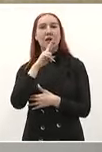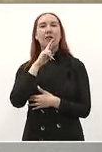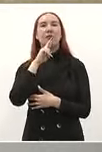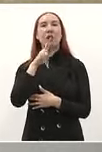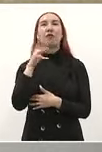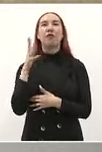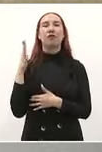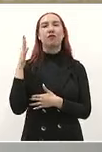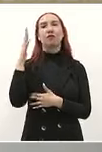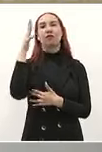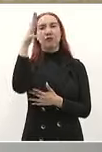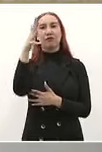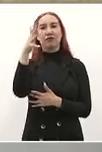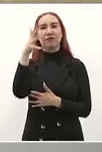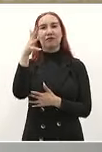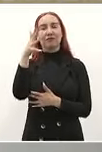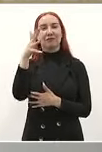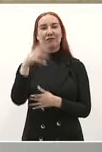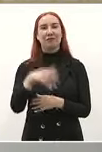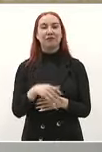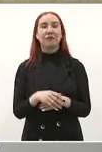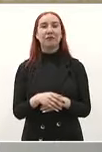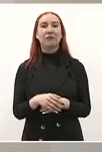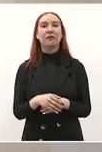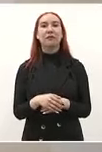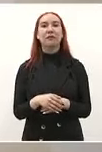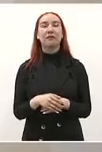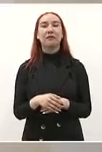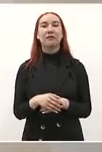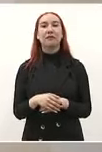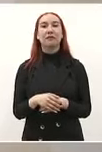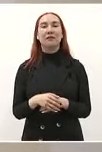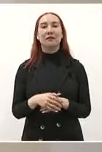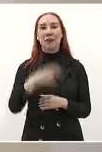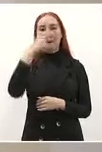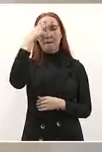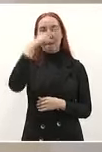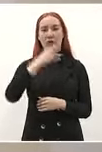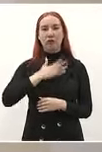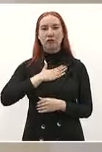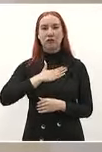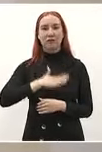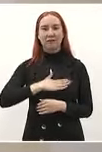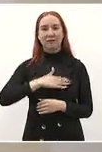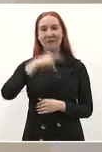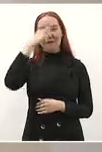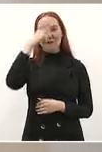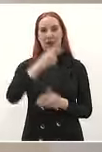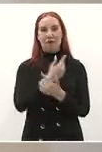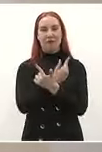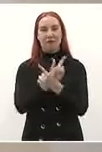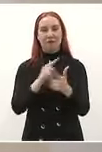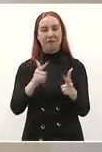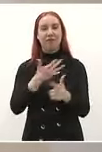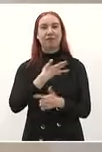futuro un México con porvenir un México con justicia y libertad